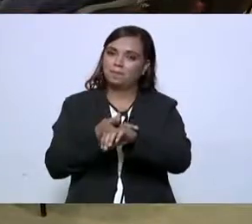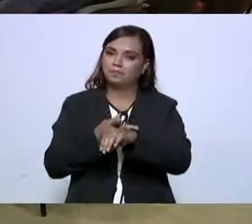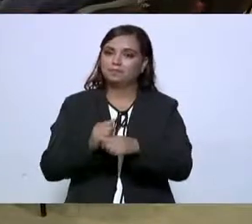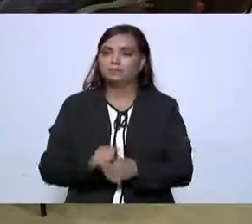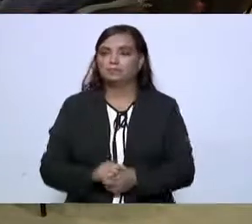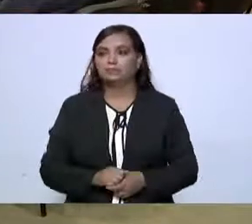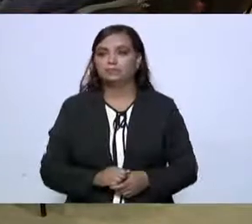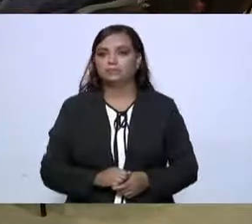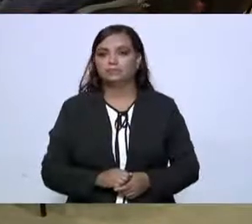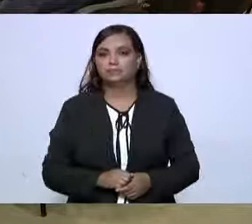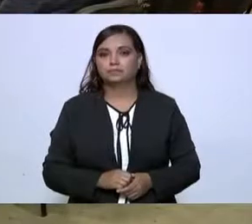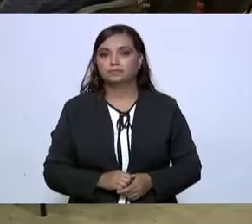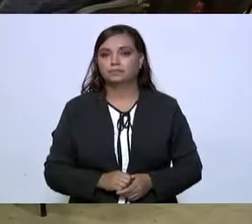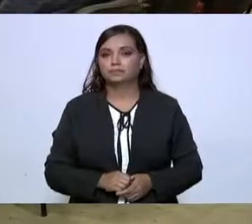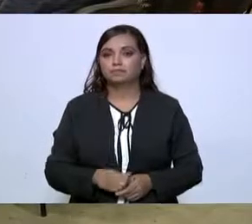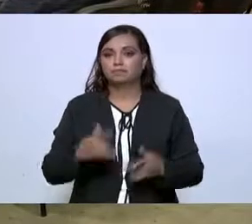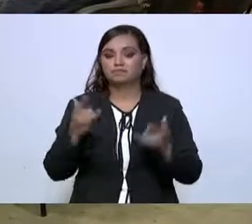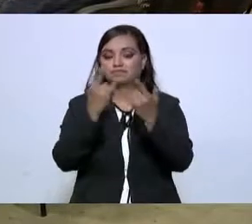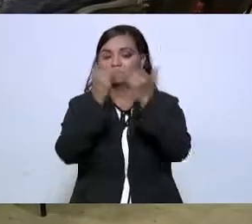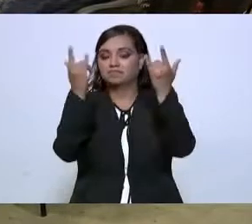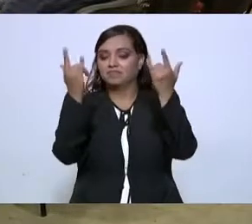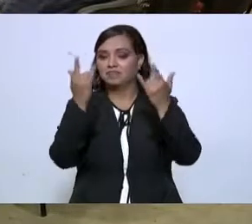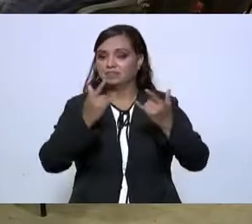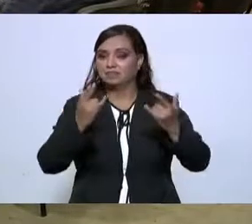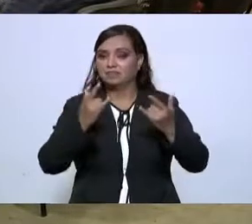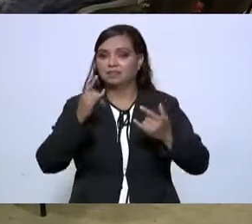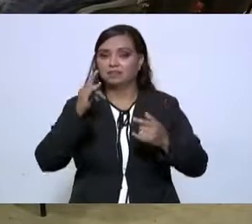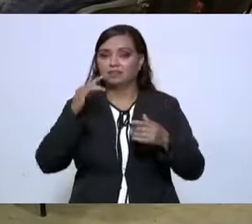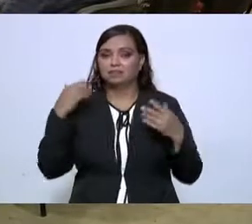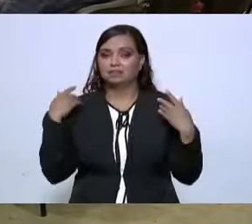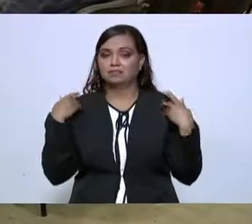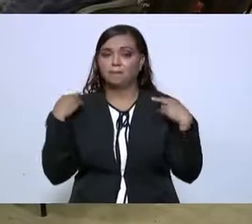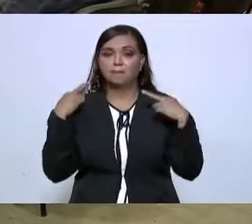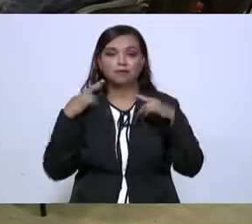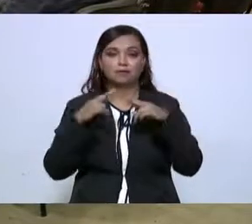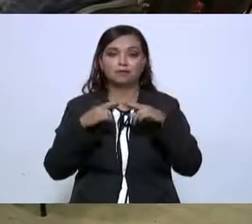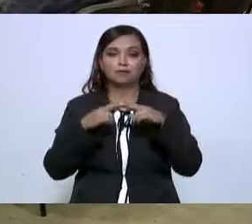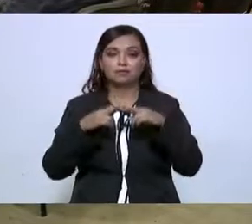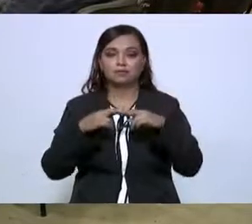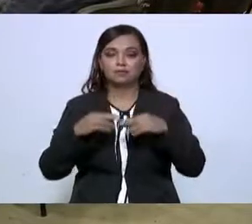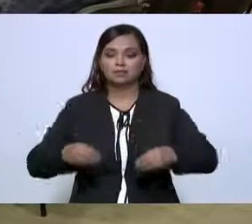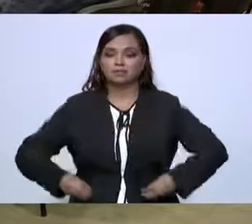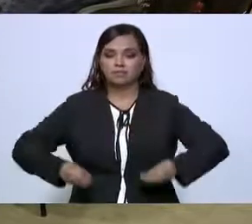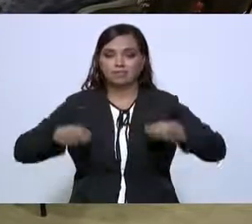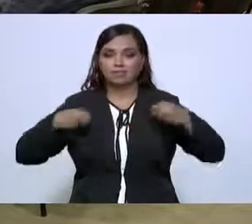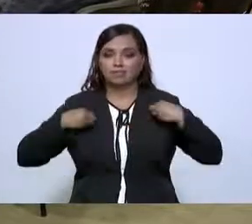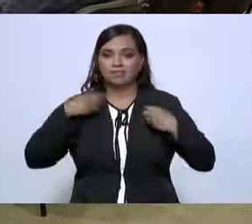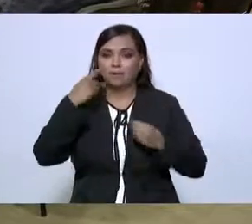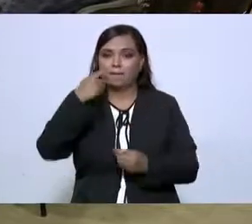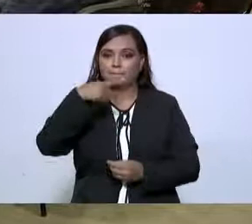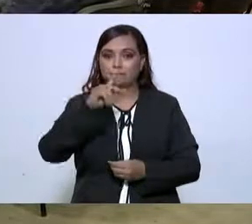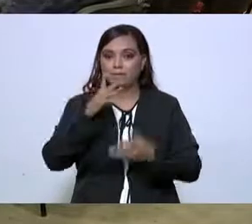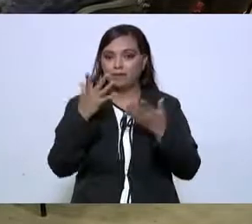es la maestra de la vida, pero ya